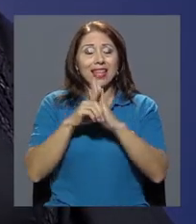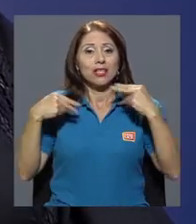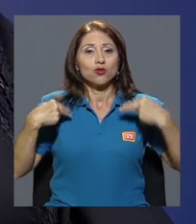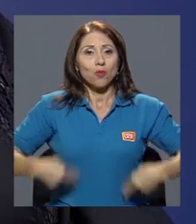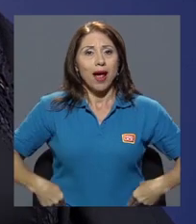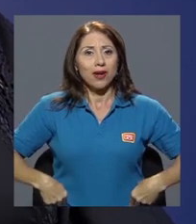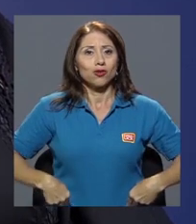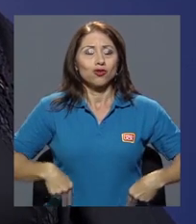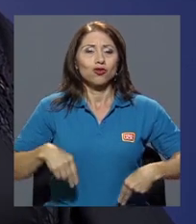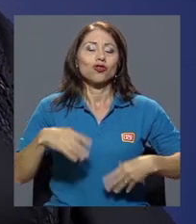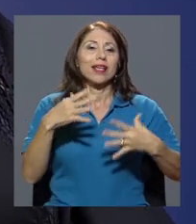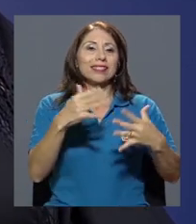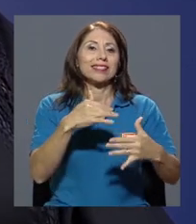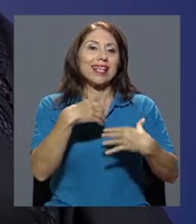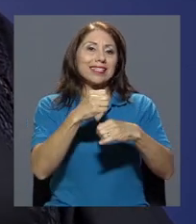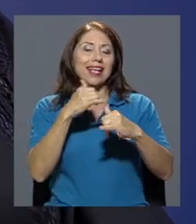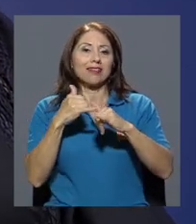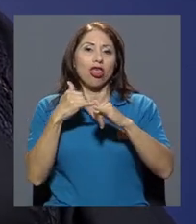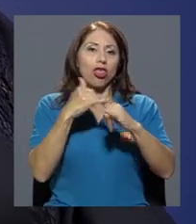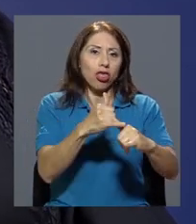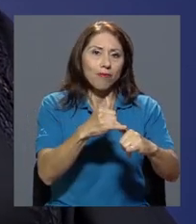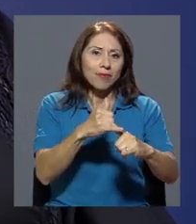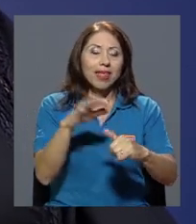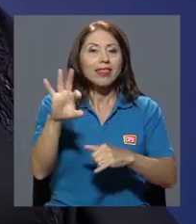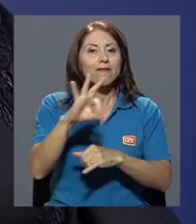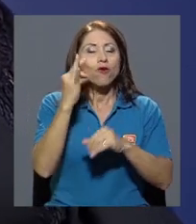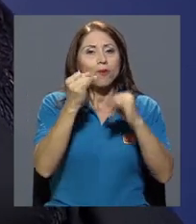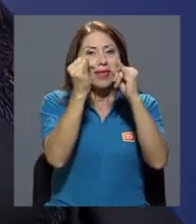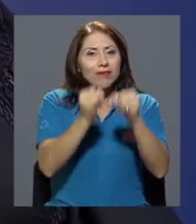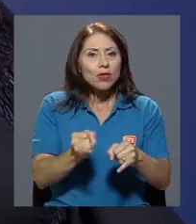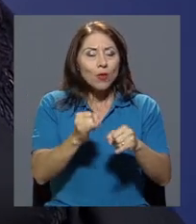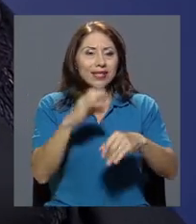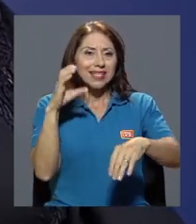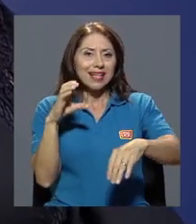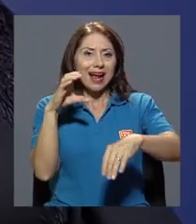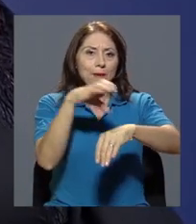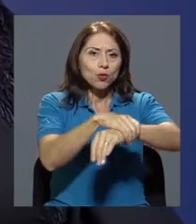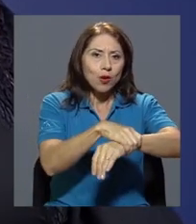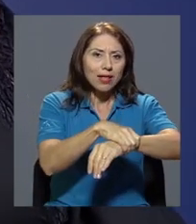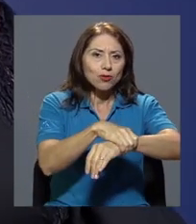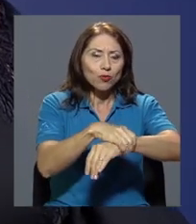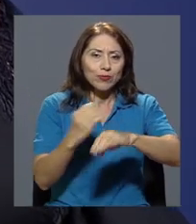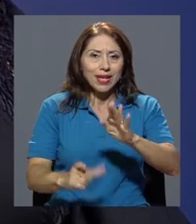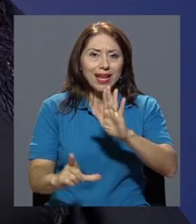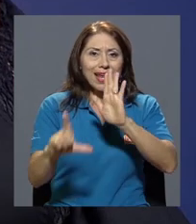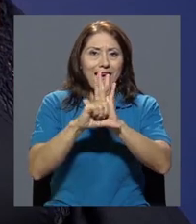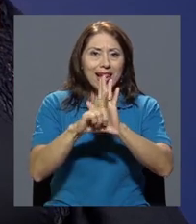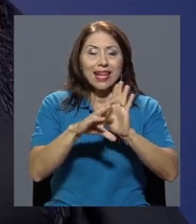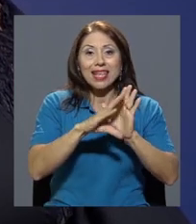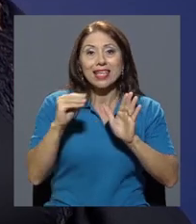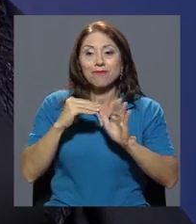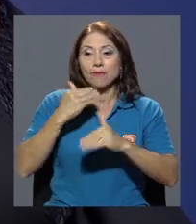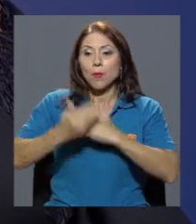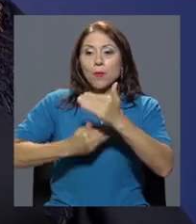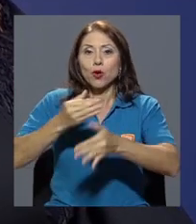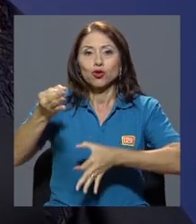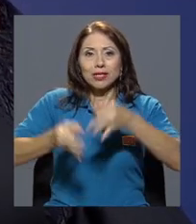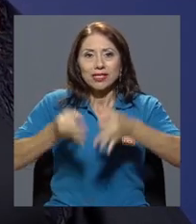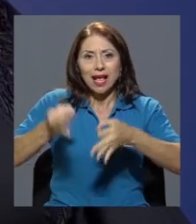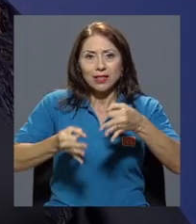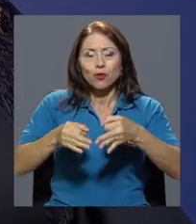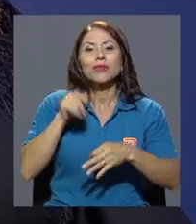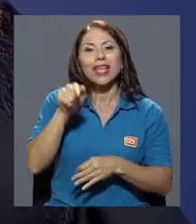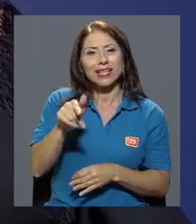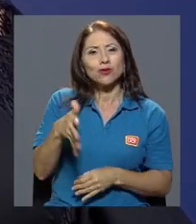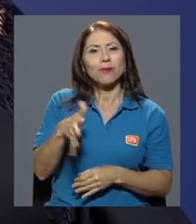humanos que de forma individual se están capturando de forma ilegal y procesando. Entonces, eso es más o menos